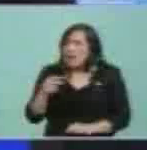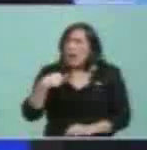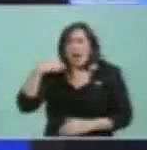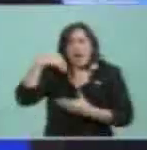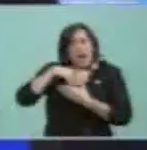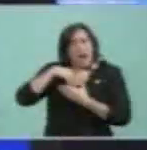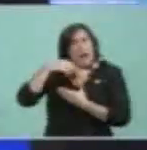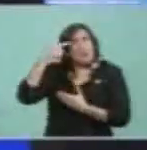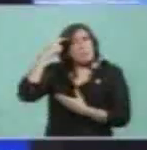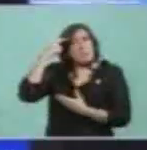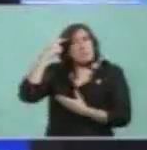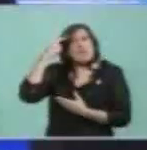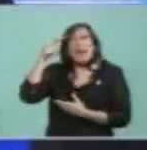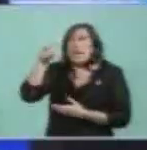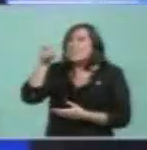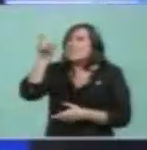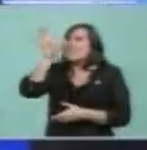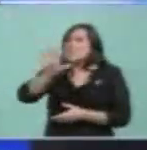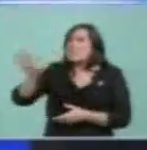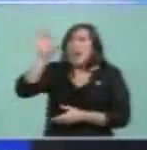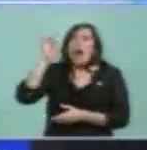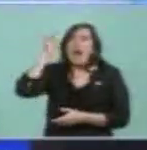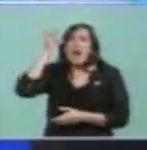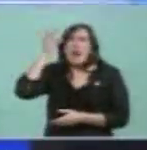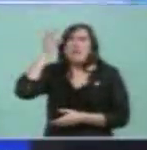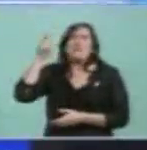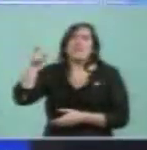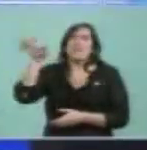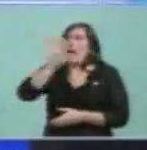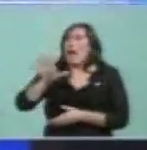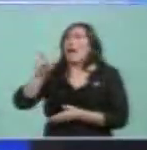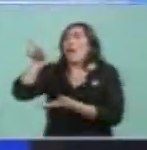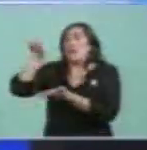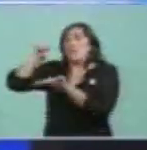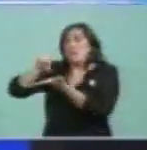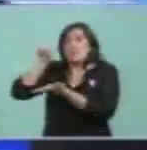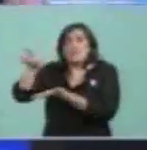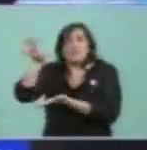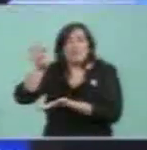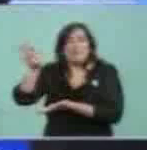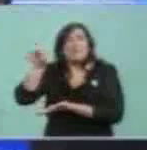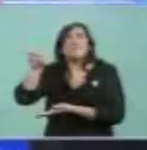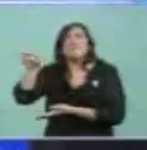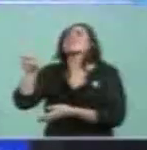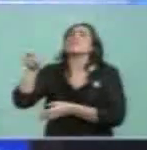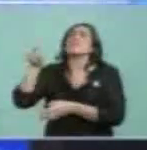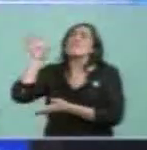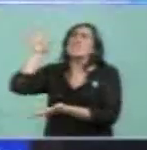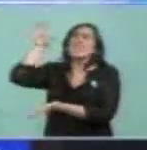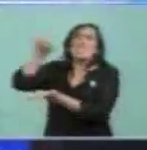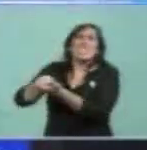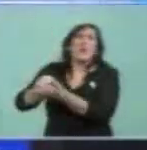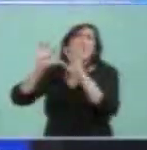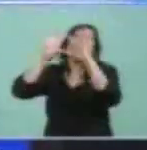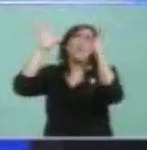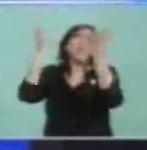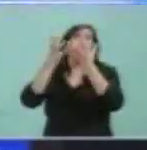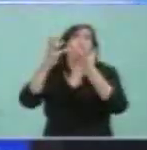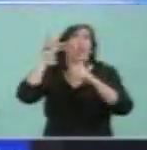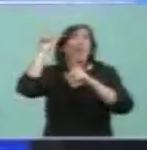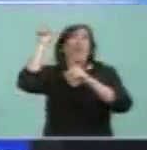este continente, esta gente, 500 años de dominación de las grandes potencias del mundo